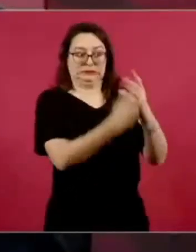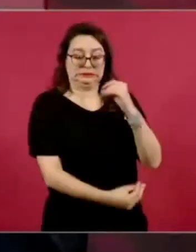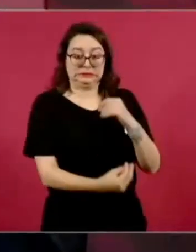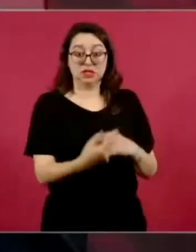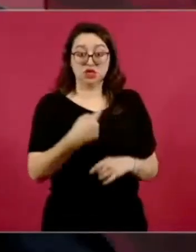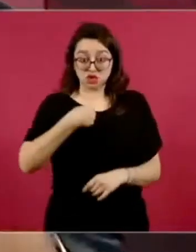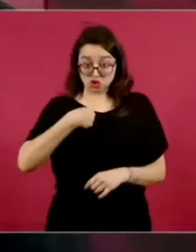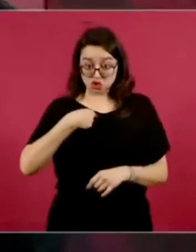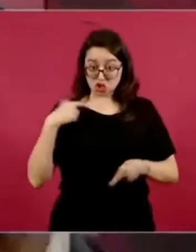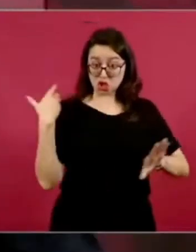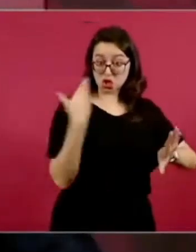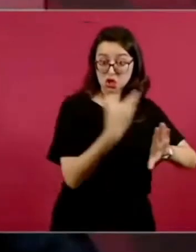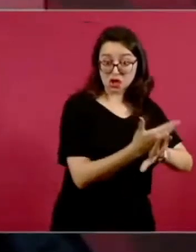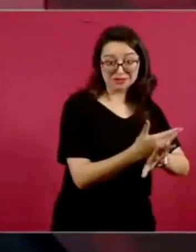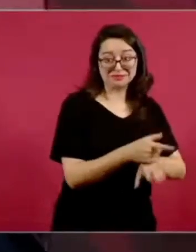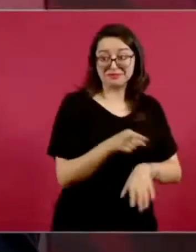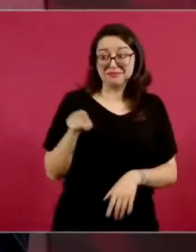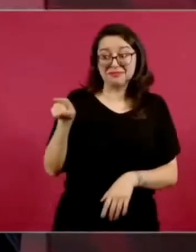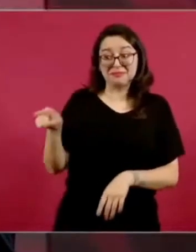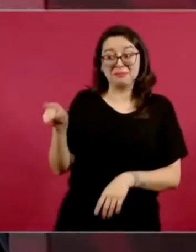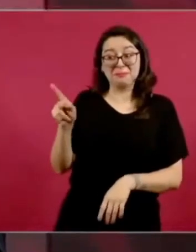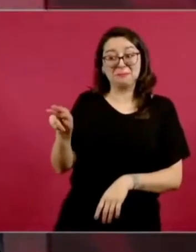pero ese es el origen.